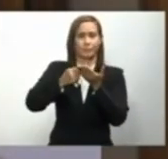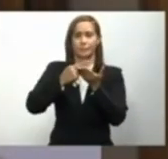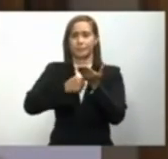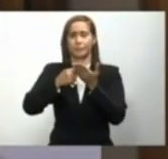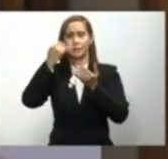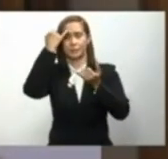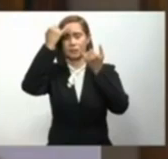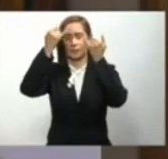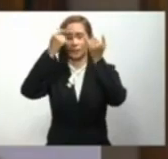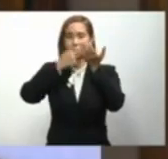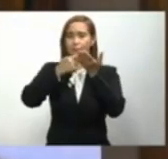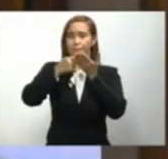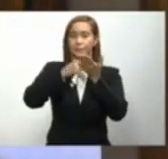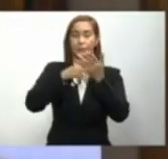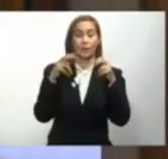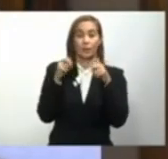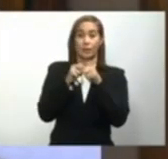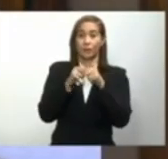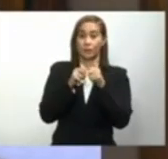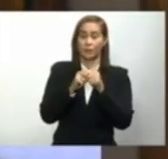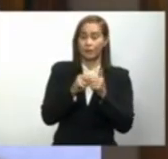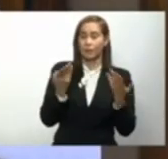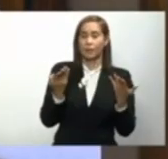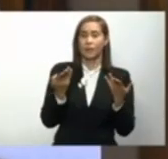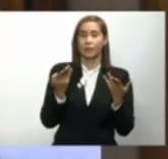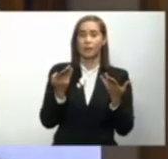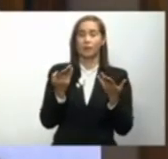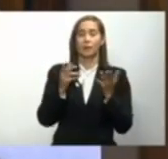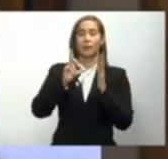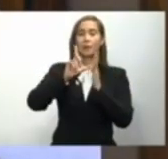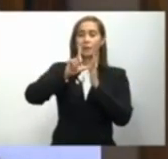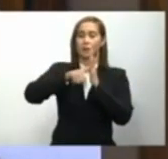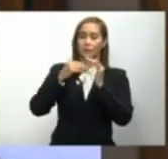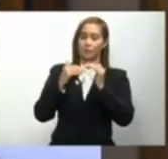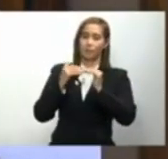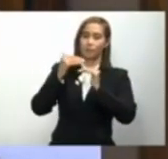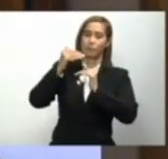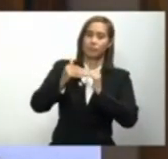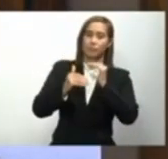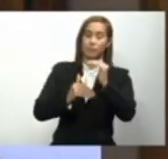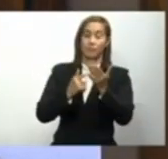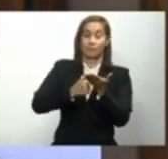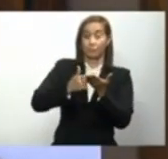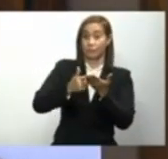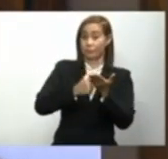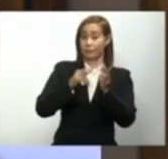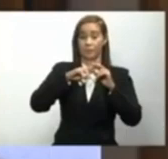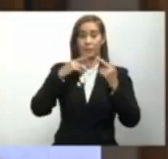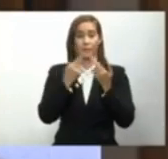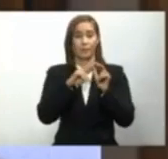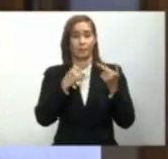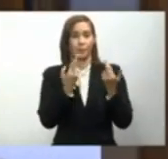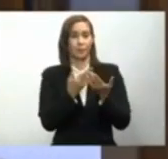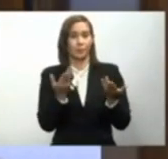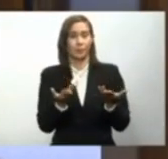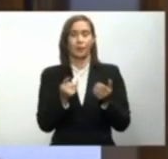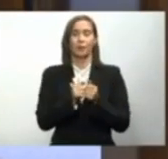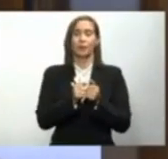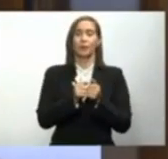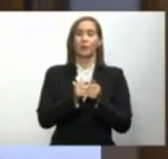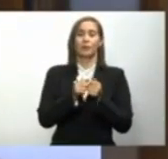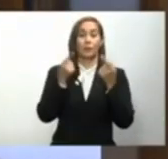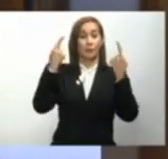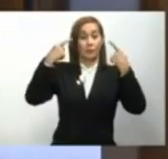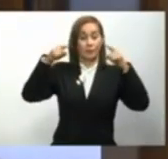relevantes del sector eléctrico, logrando, después de arduos debates e importantes aportes, el consenso